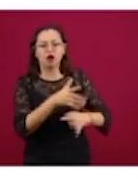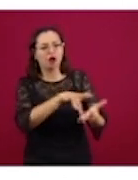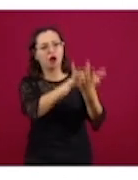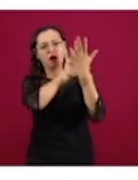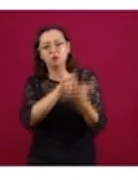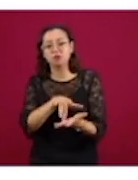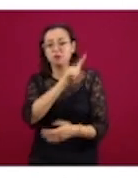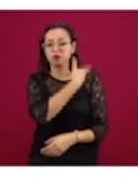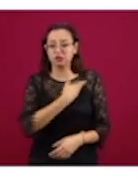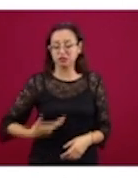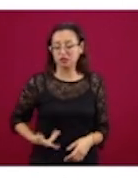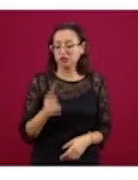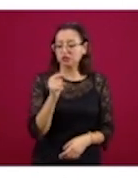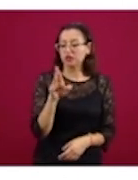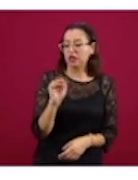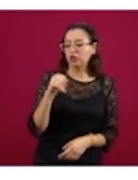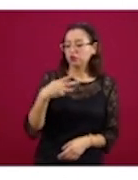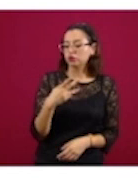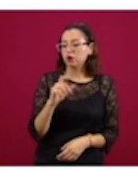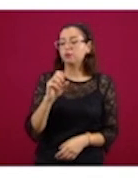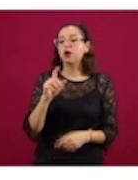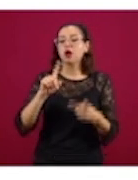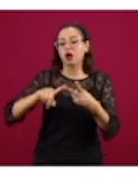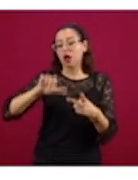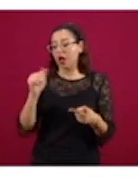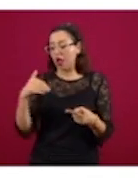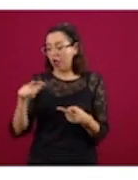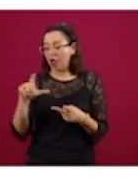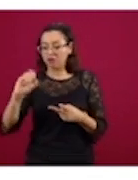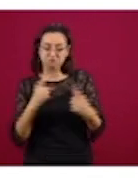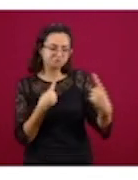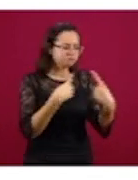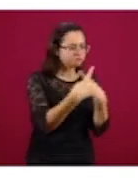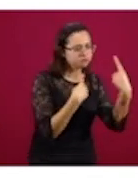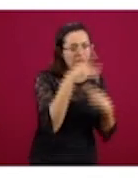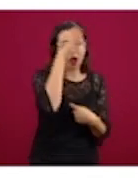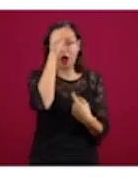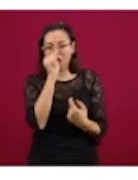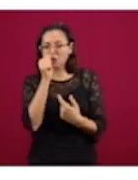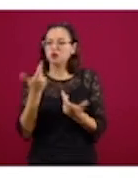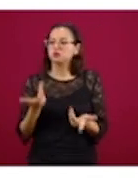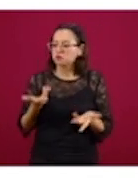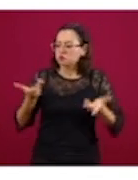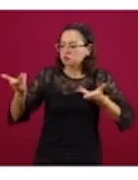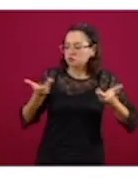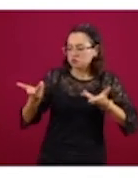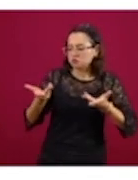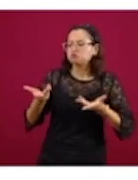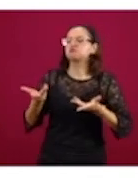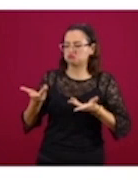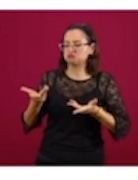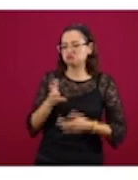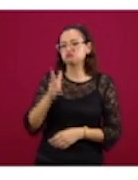presidente Donald Trump y el presidente Andrés Manuel López Obrador convinieron en un apoyo de cuota de producción para quedar en los siguientes